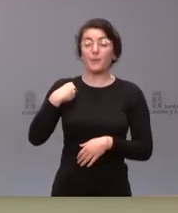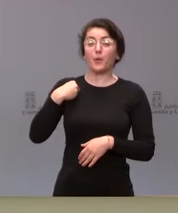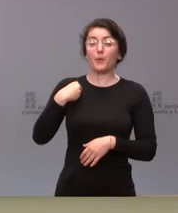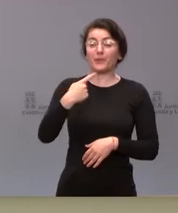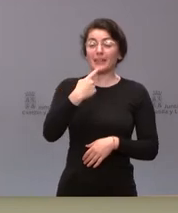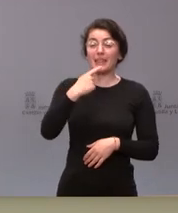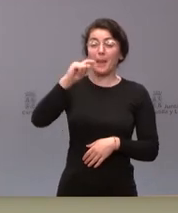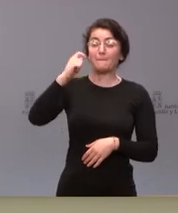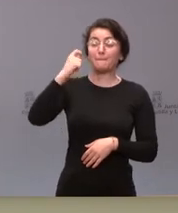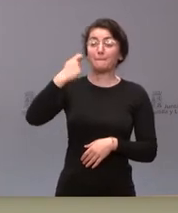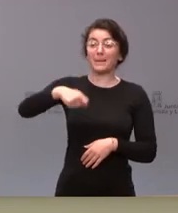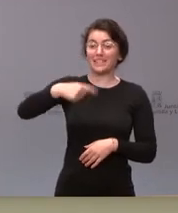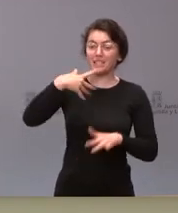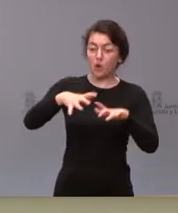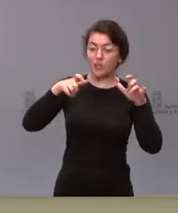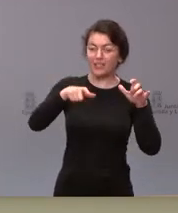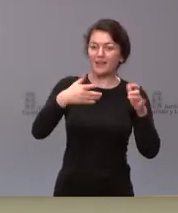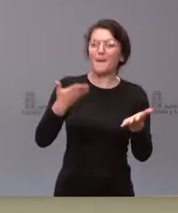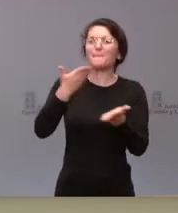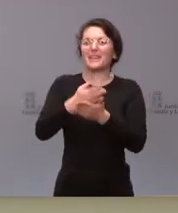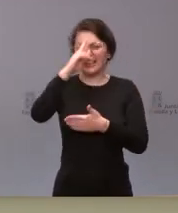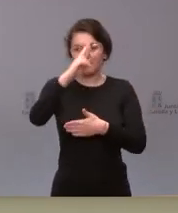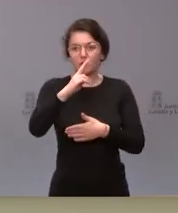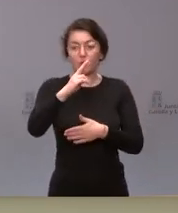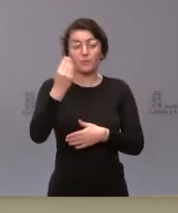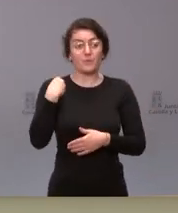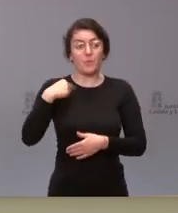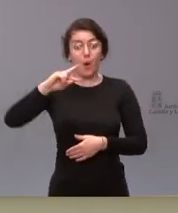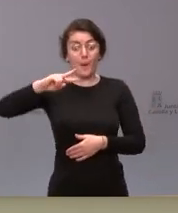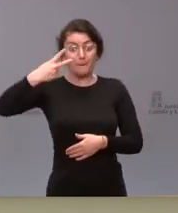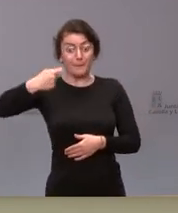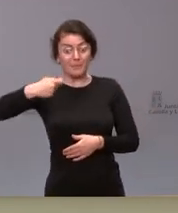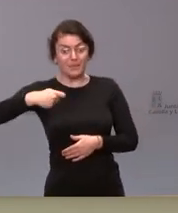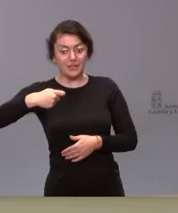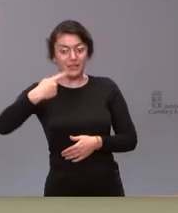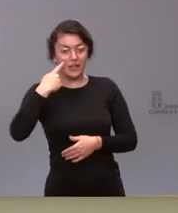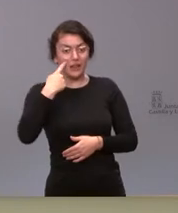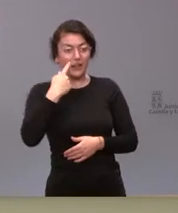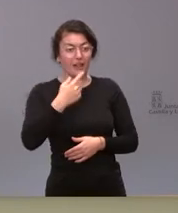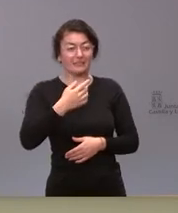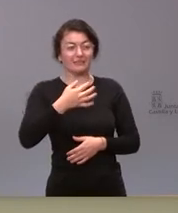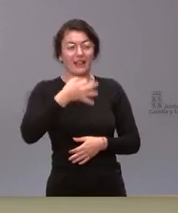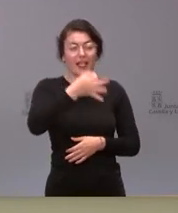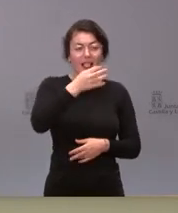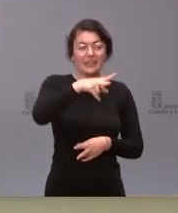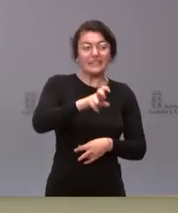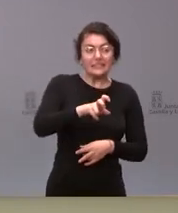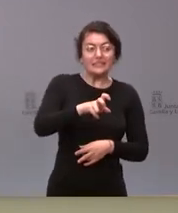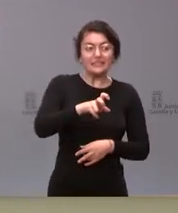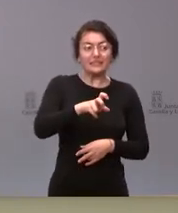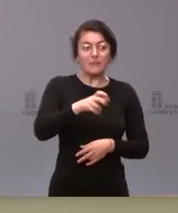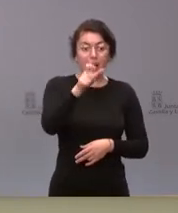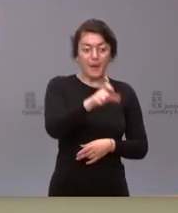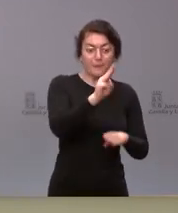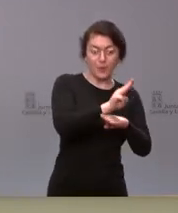de las Cortes después de escuchar al vicepresidente tanto en la referencia a la Procuradora Socialista como en la referencia al aborto ¿usted cree que fue la Junta ¿cree que